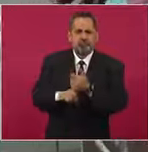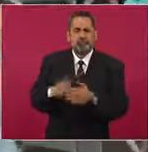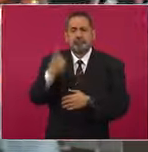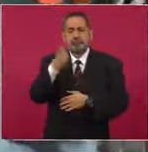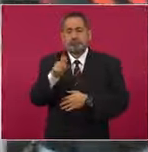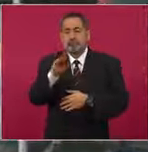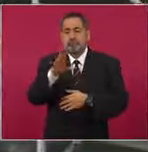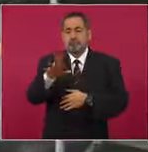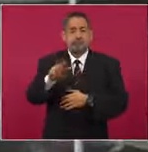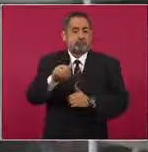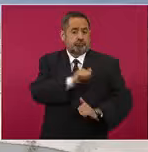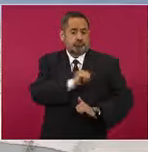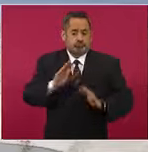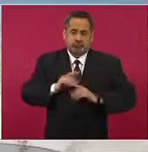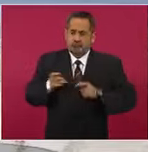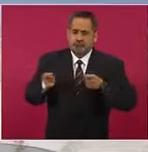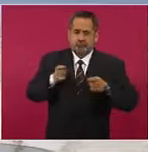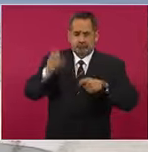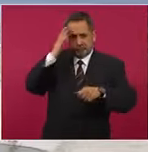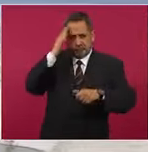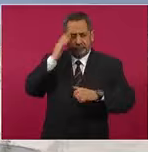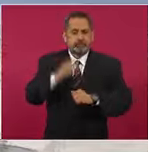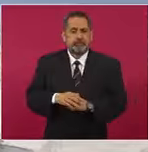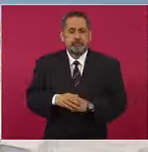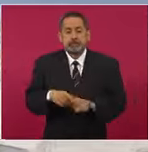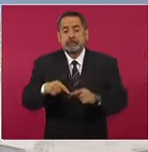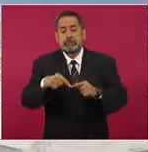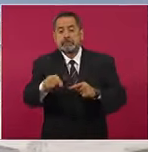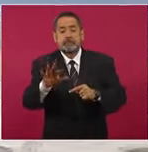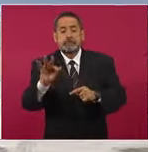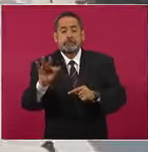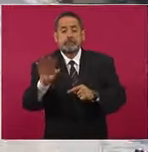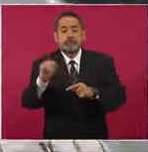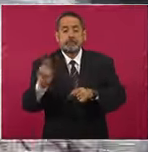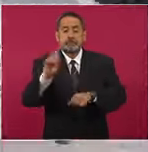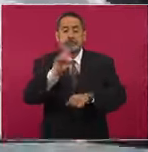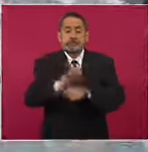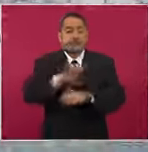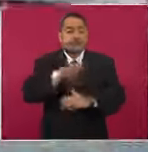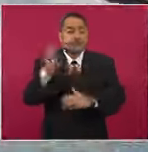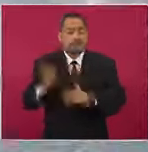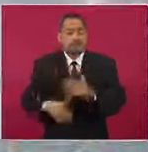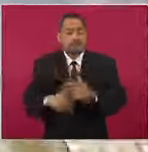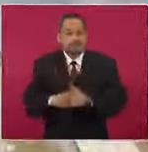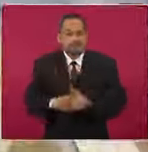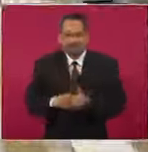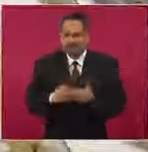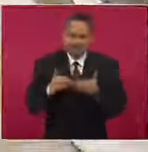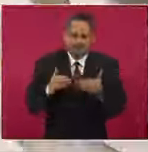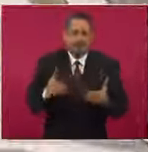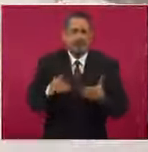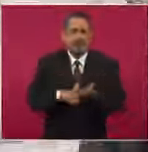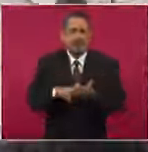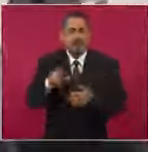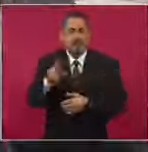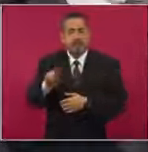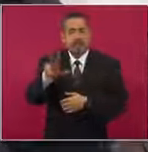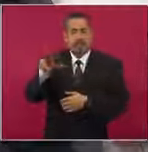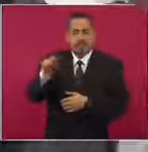militares. Faltan 49 días de construcción, con un avance general del 88